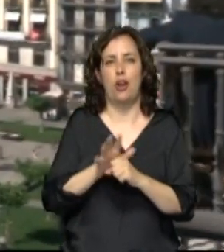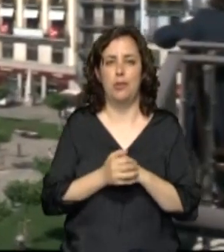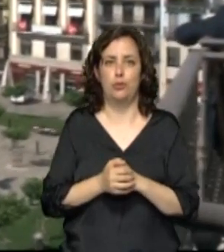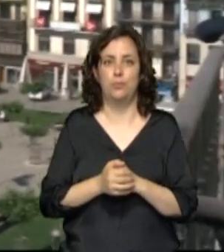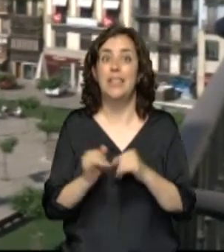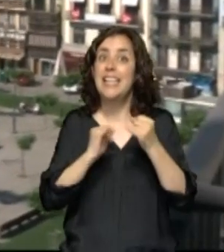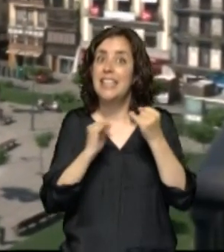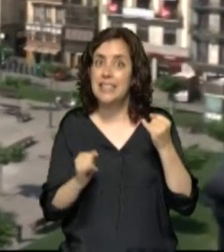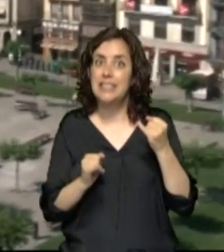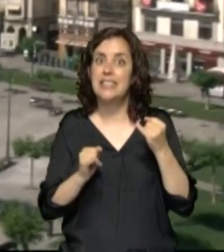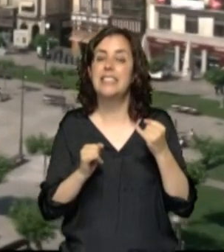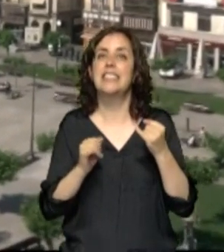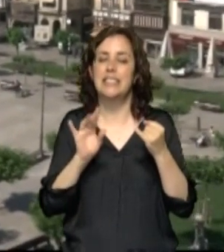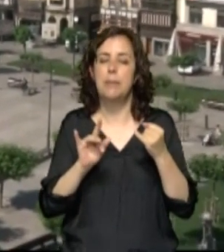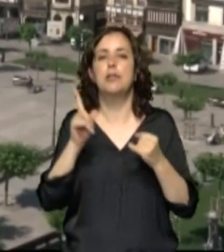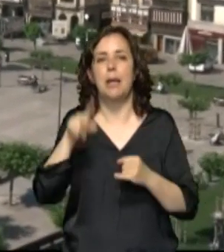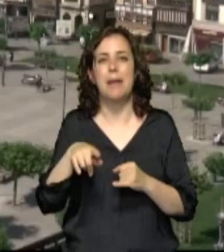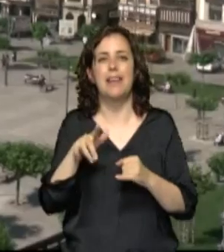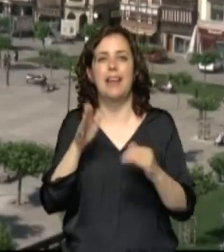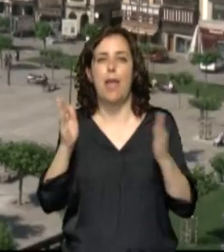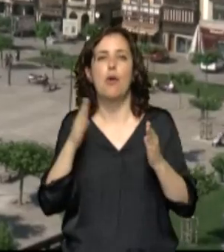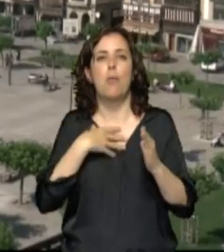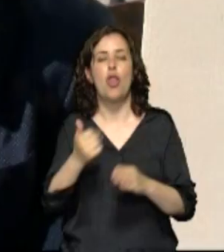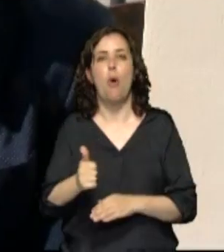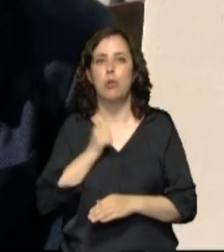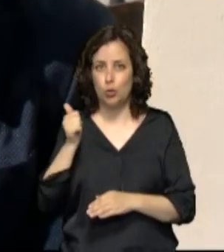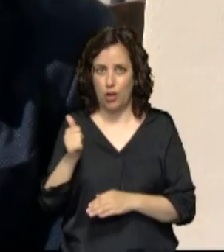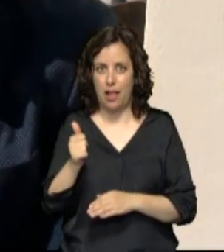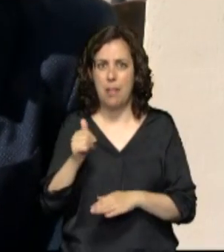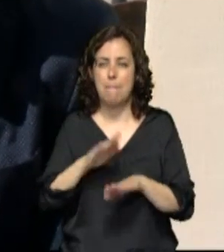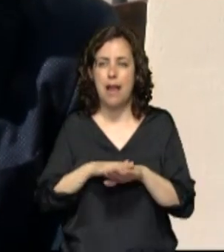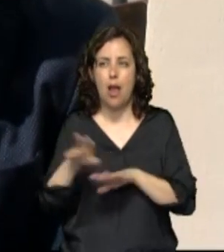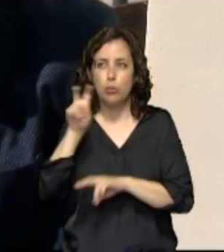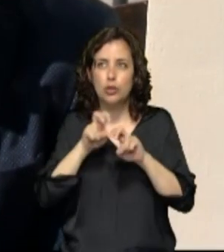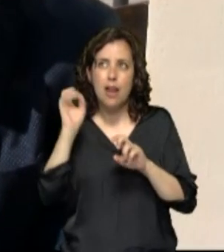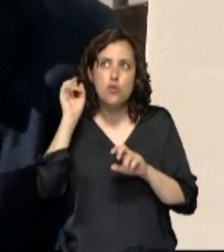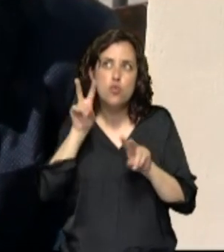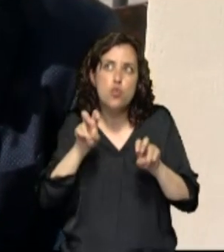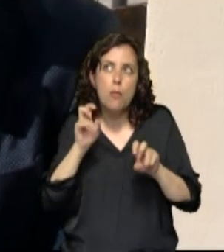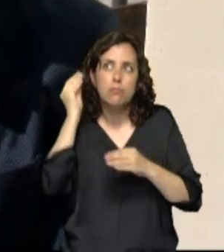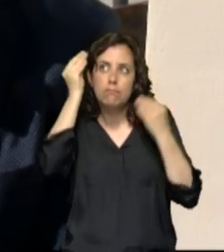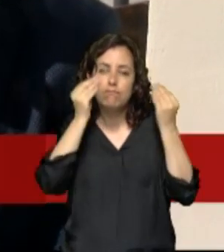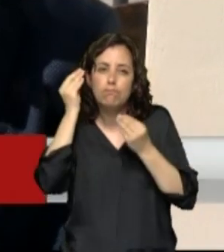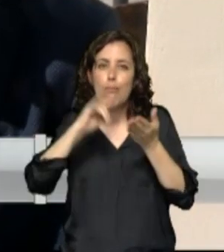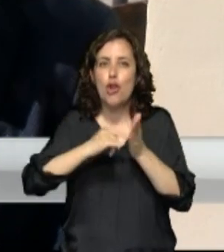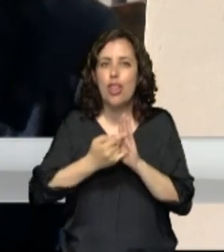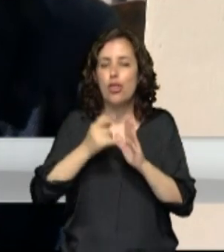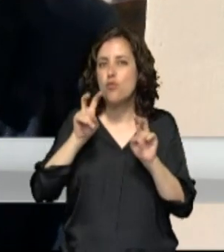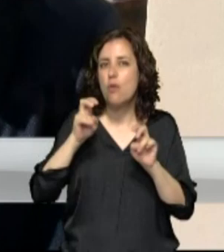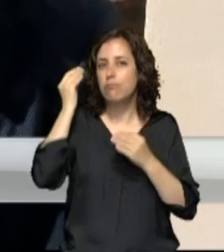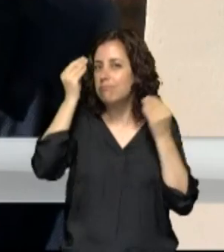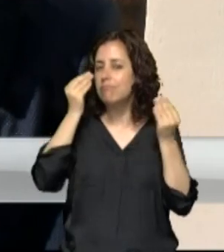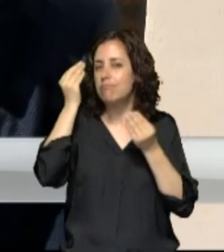Son buenos momentos para innovar, para pensar nuevas cosas, para poner en marcha proyectos nuevos y